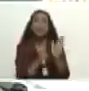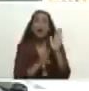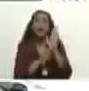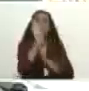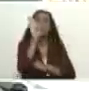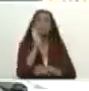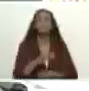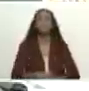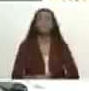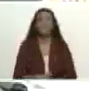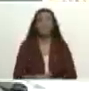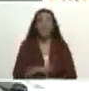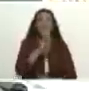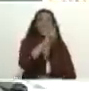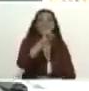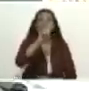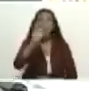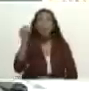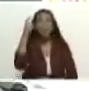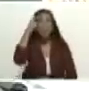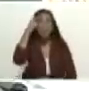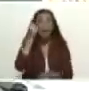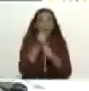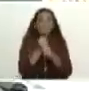en 120 días